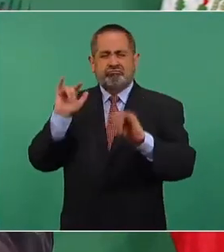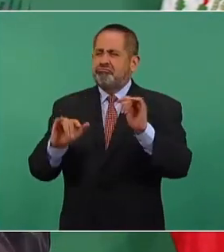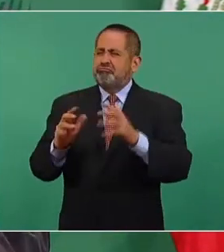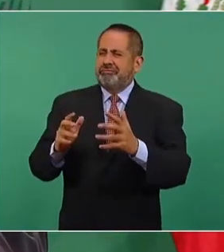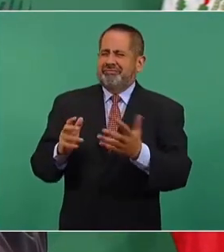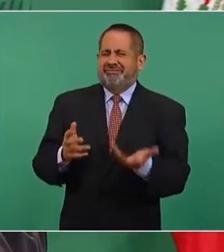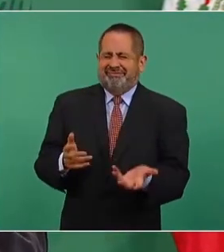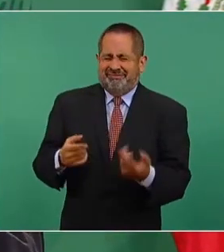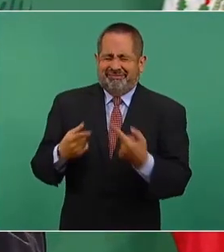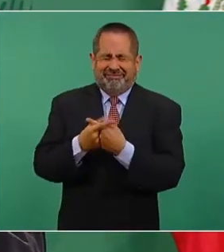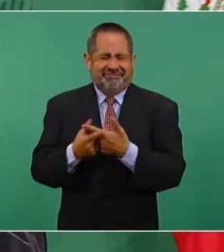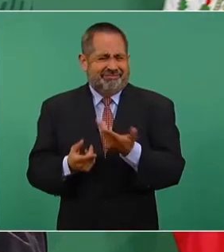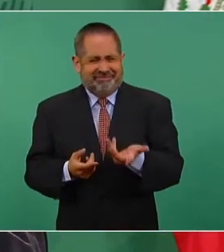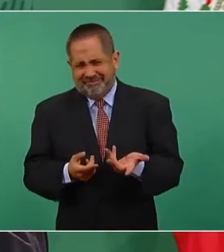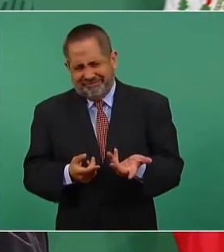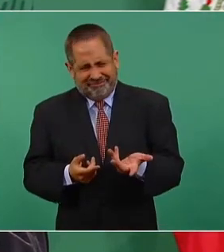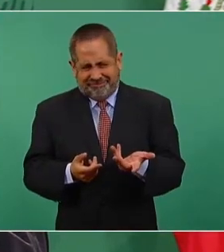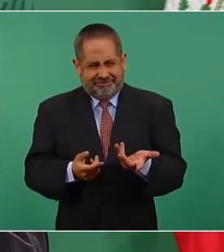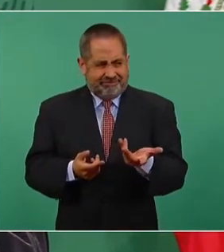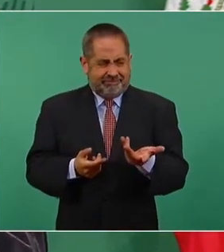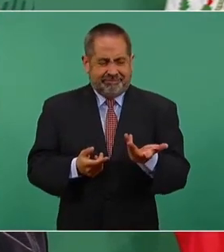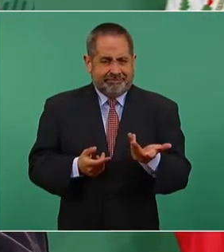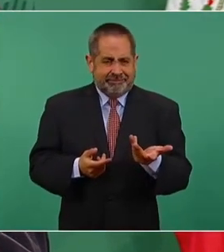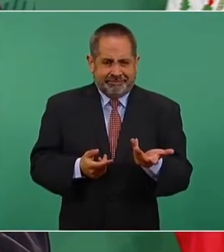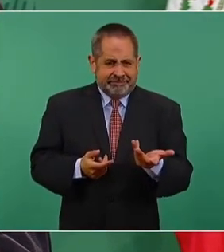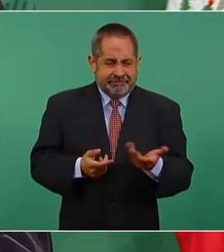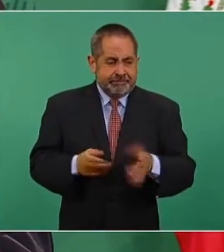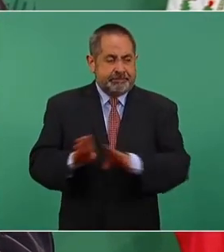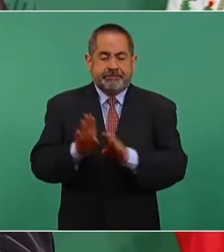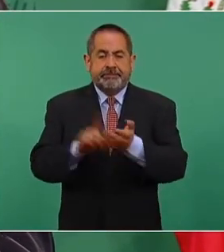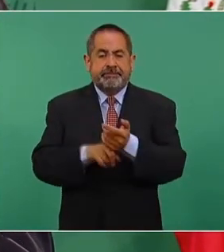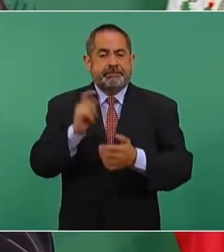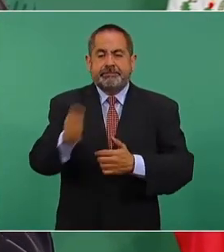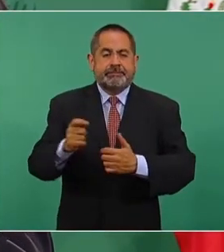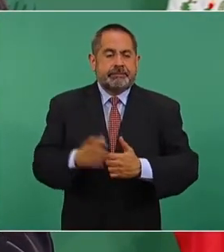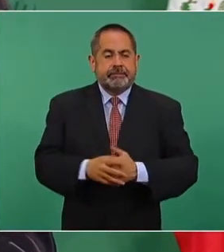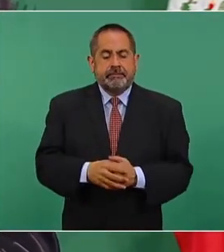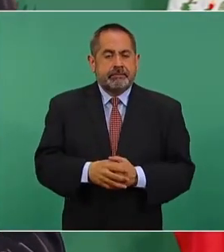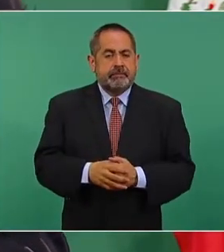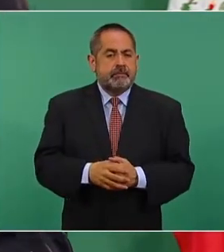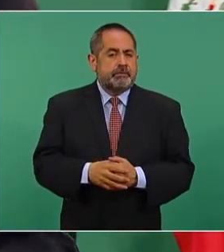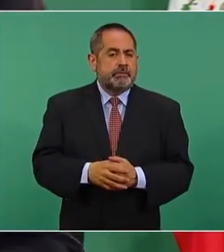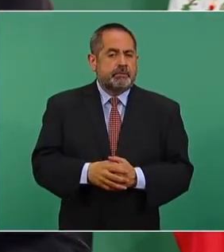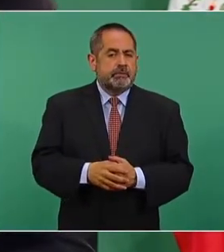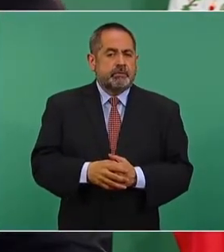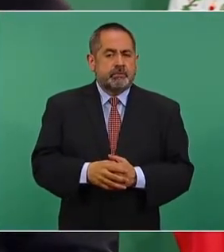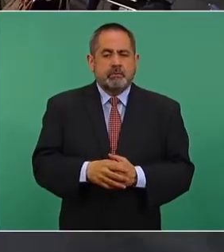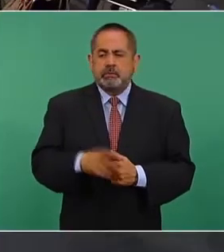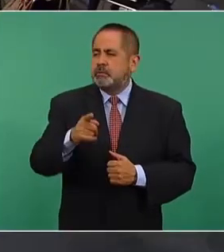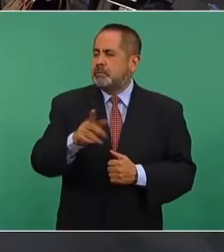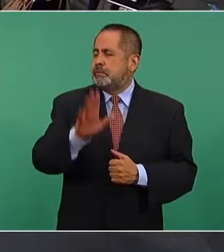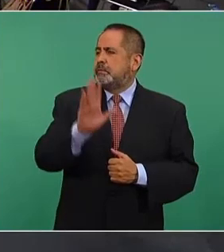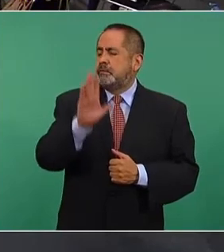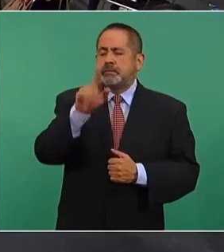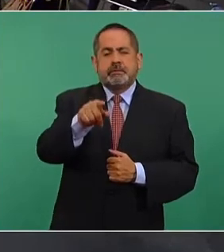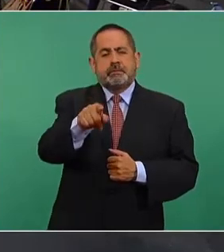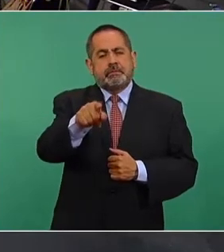Están como los que cuidan